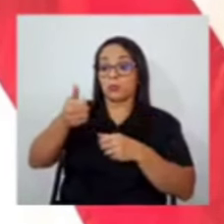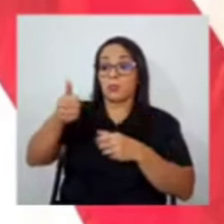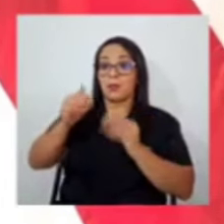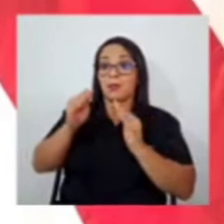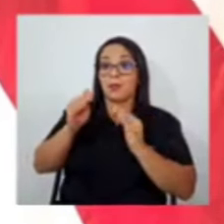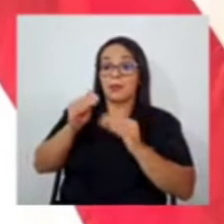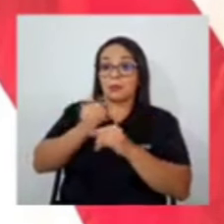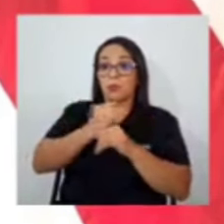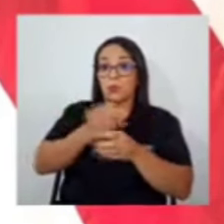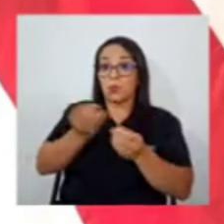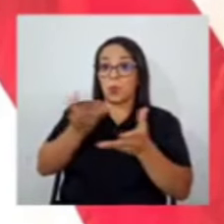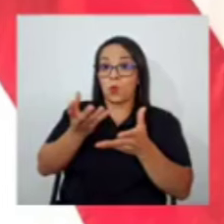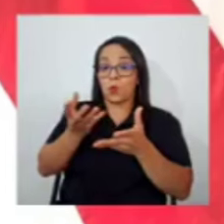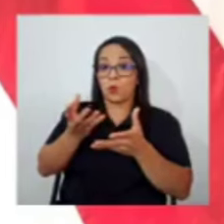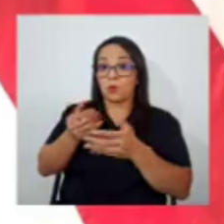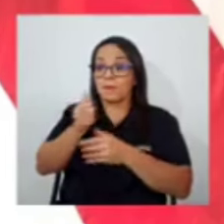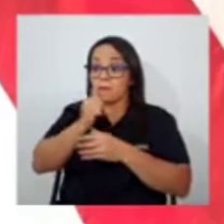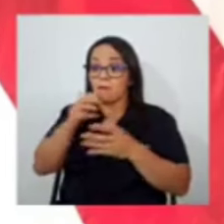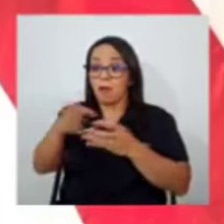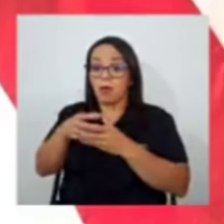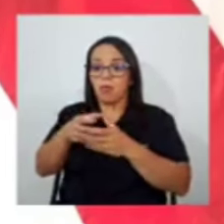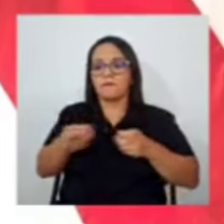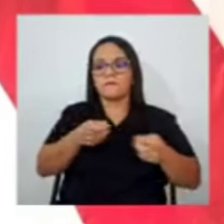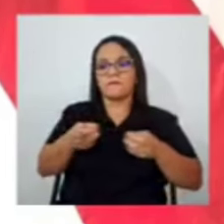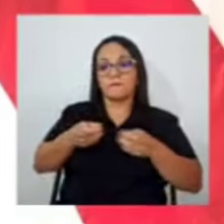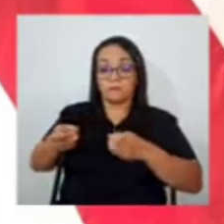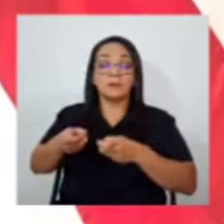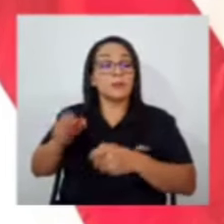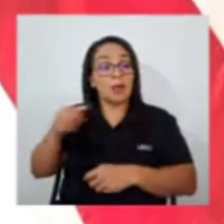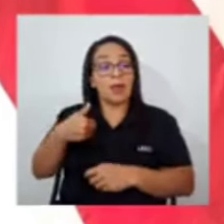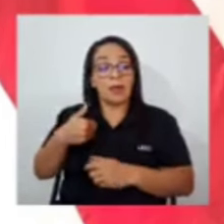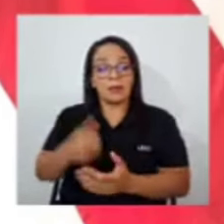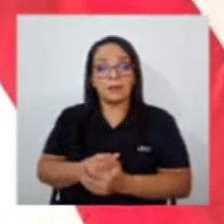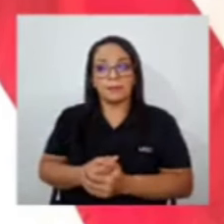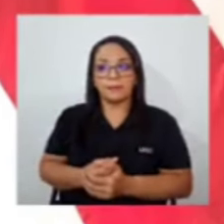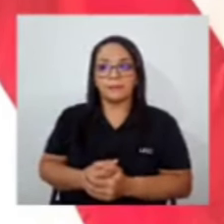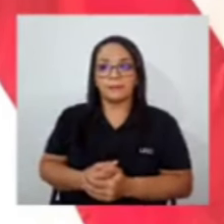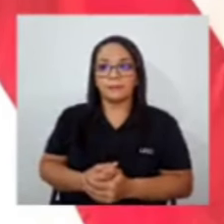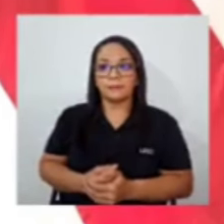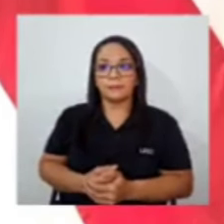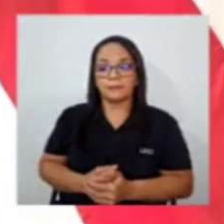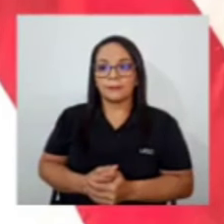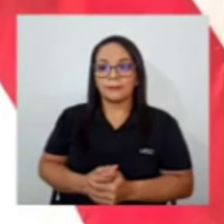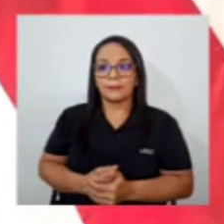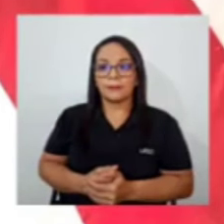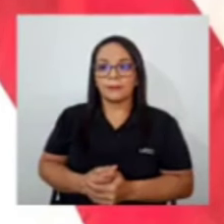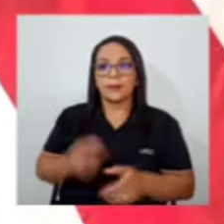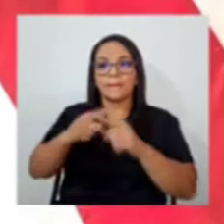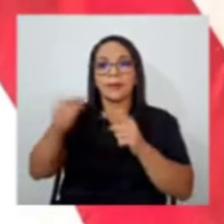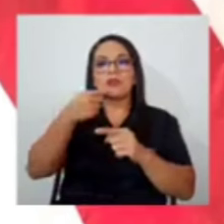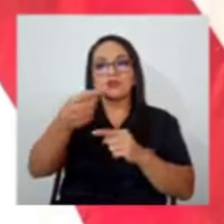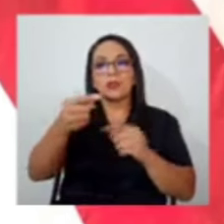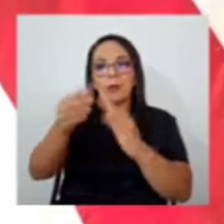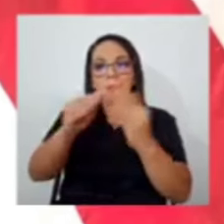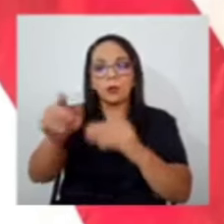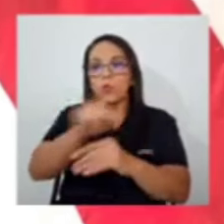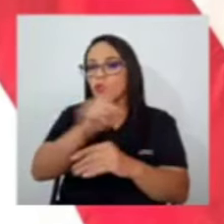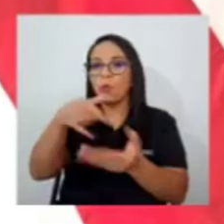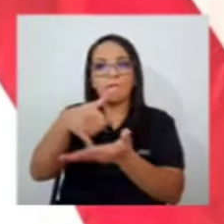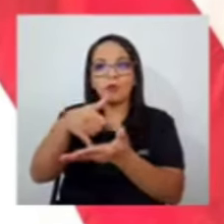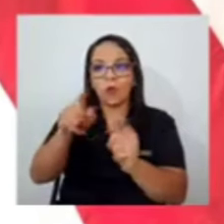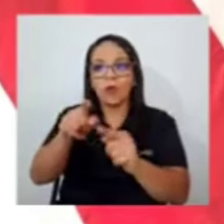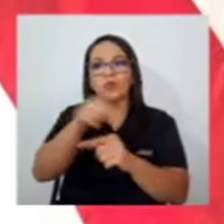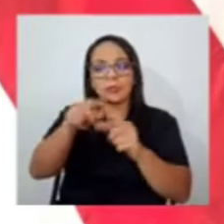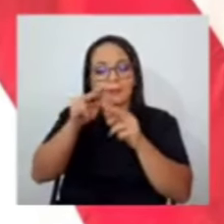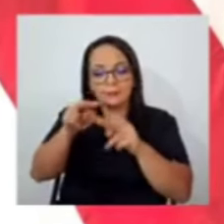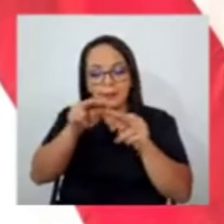en el sector privado no aflojen vigilen y sepan que si París vale